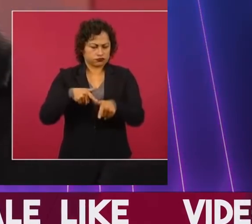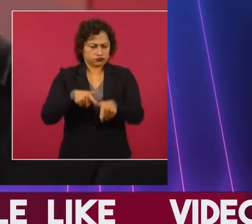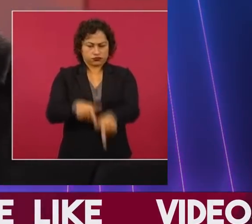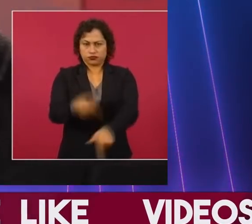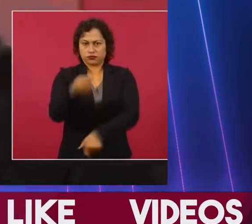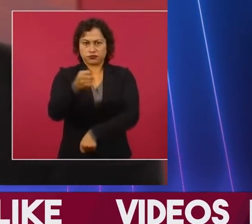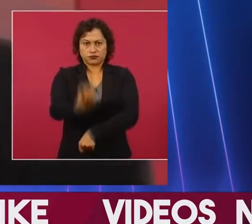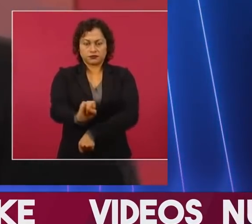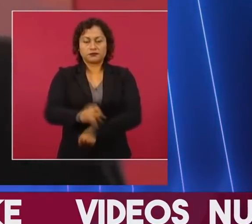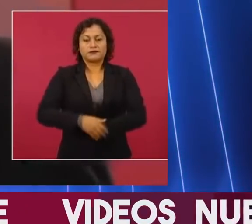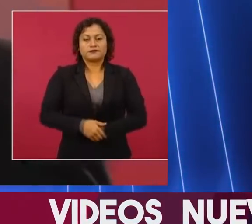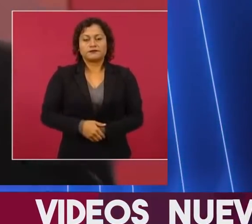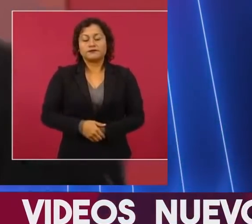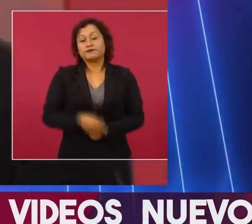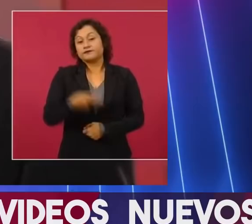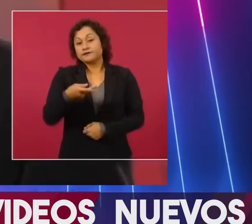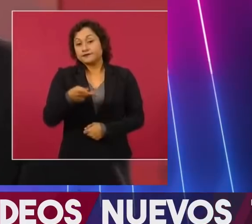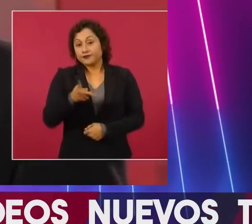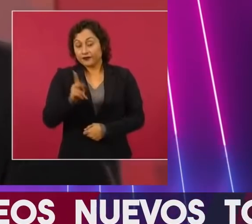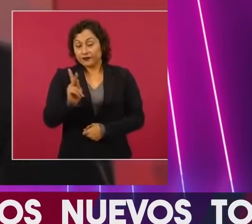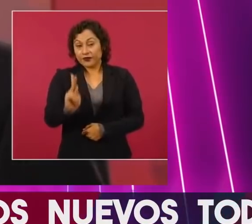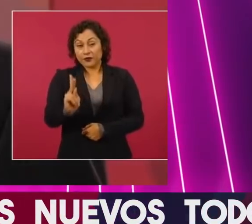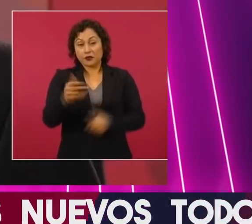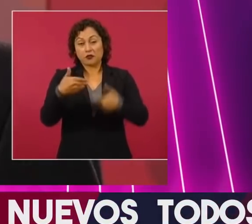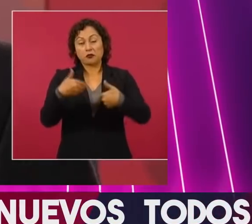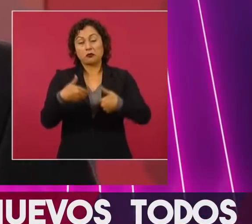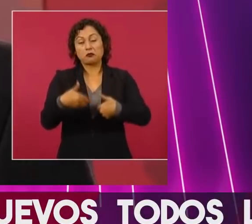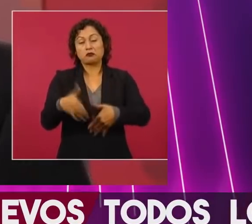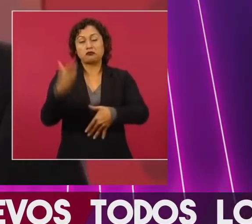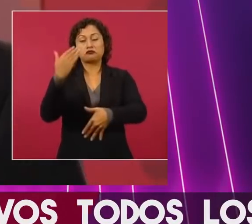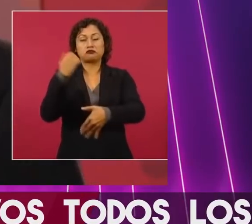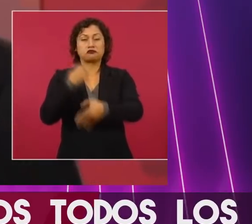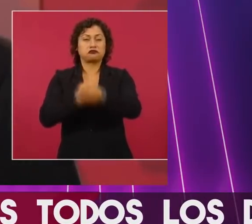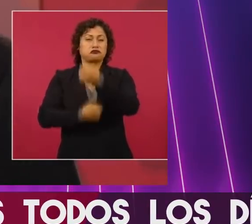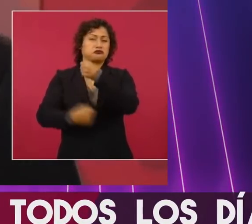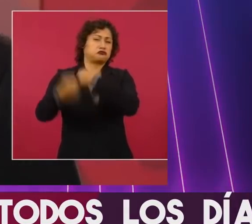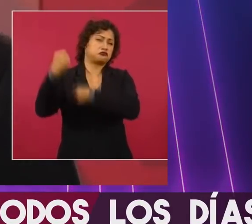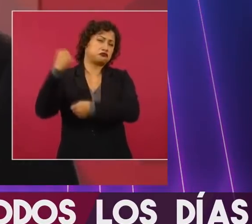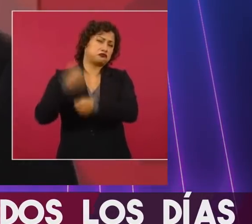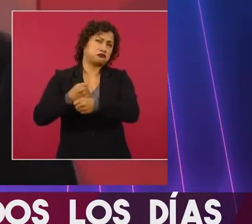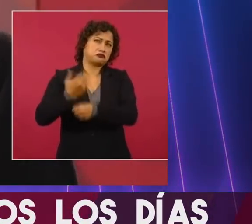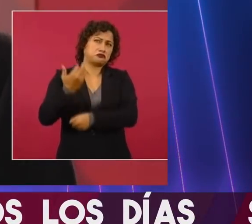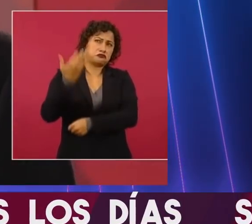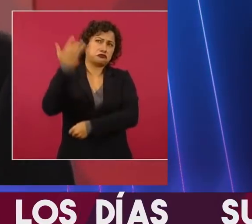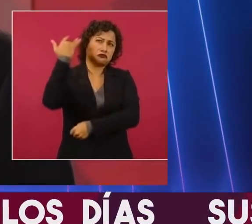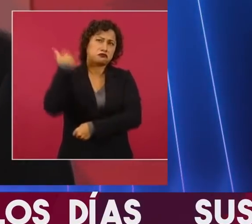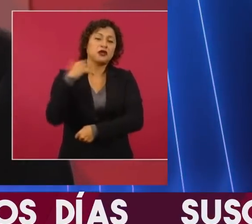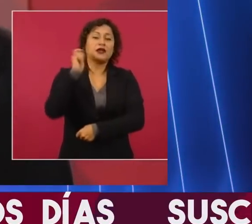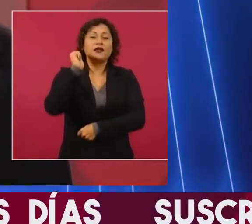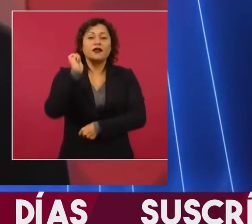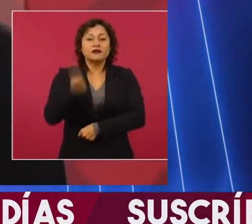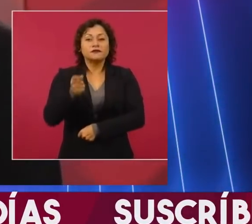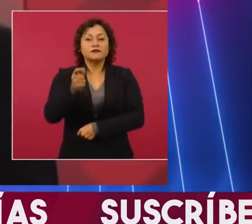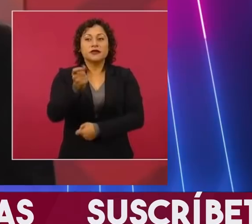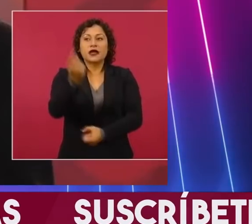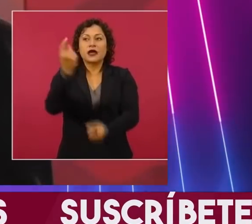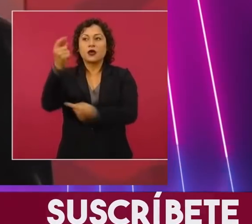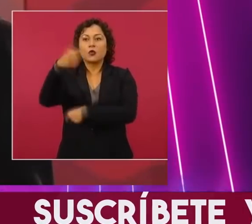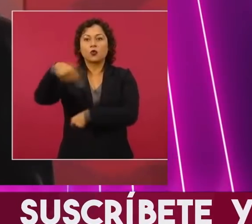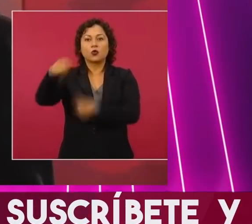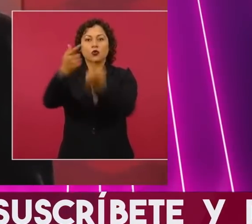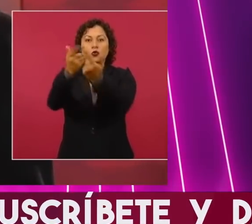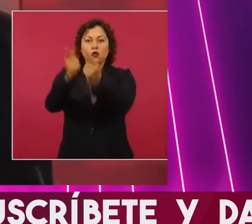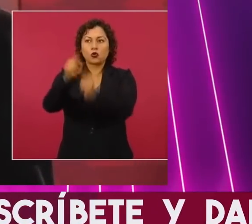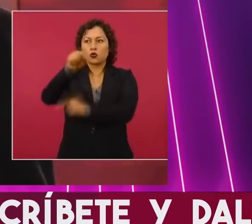desde hace años, nuestros adversarios a los que enfrentamos,